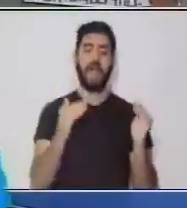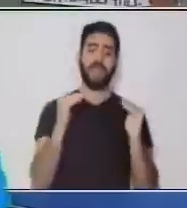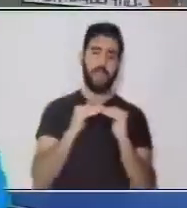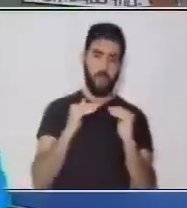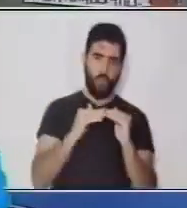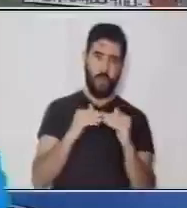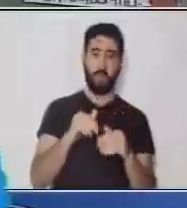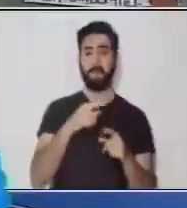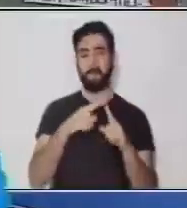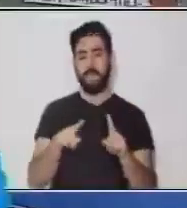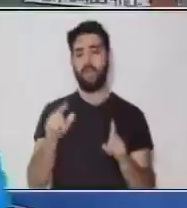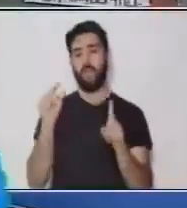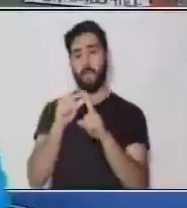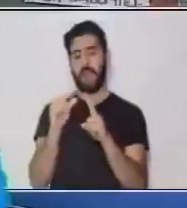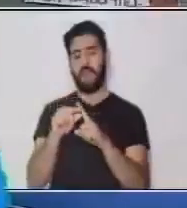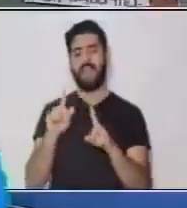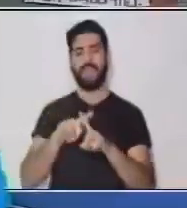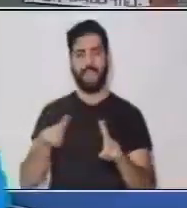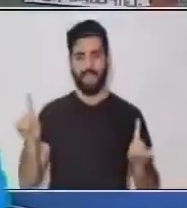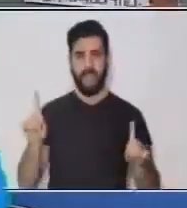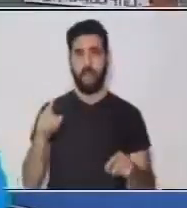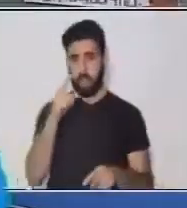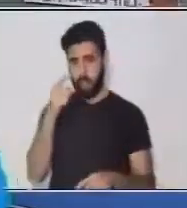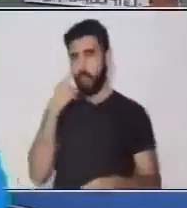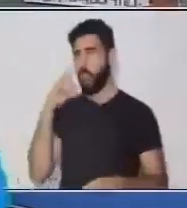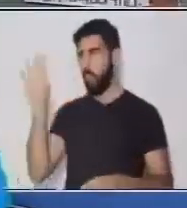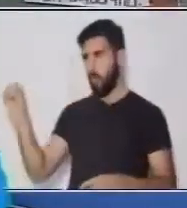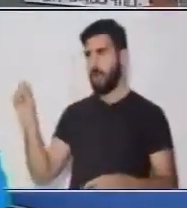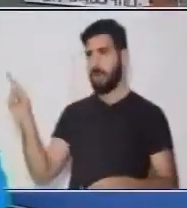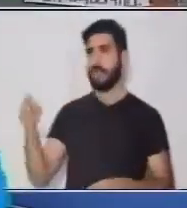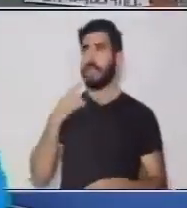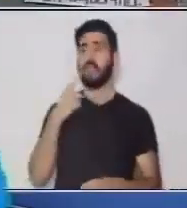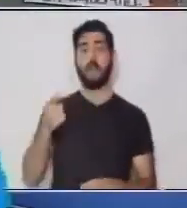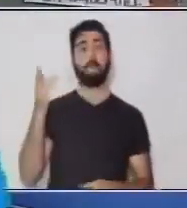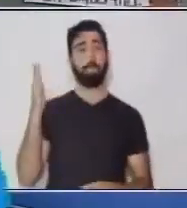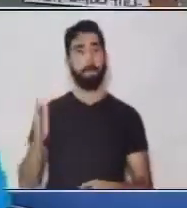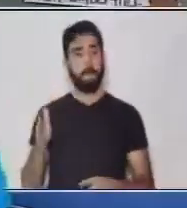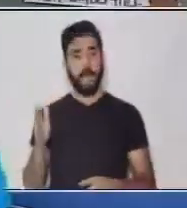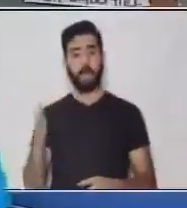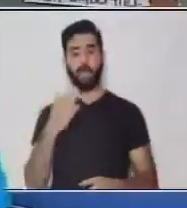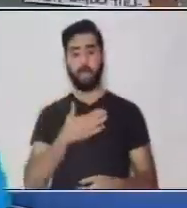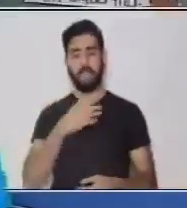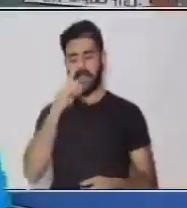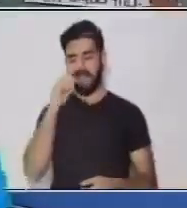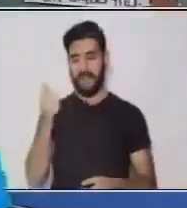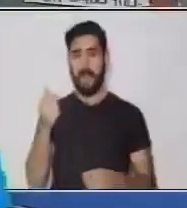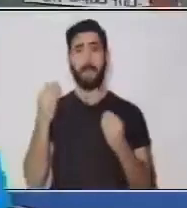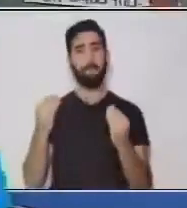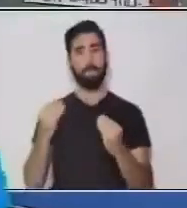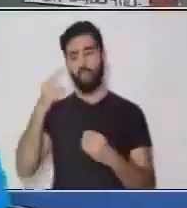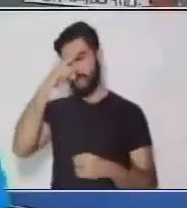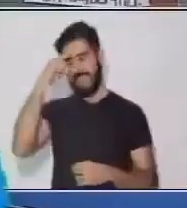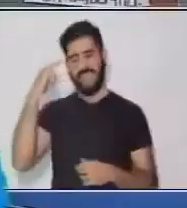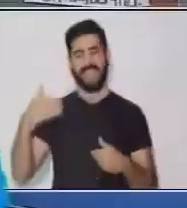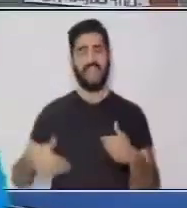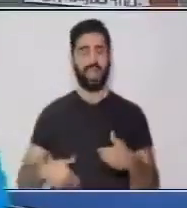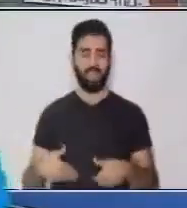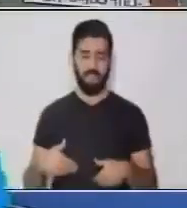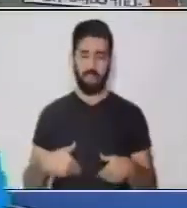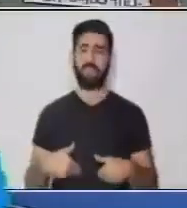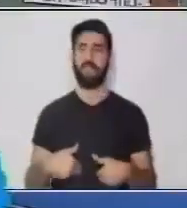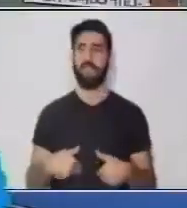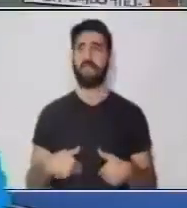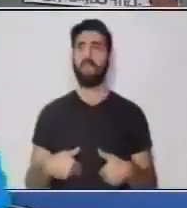Solo que con otras palabras. Y nos vamos a dar cuenta. El perro de mi tía es muy... Travieso...